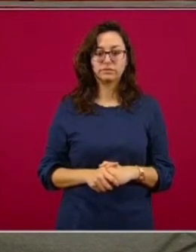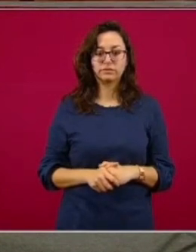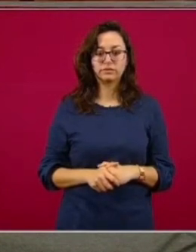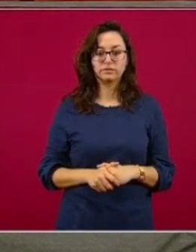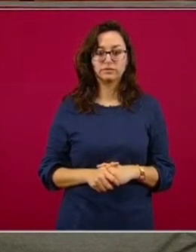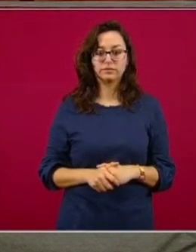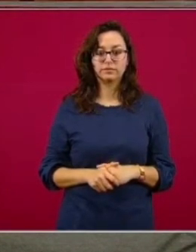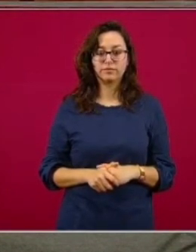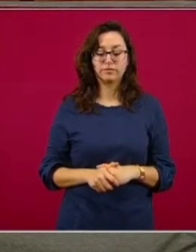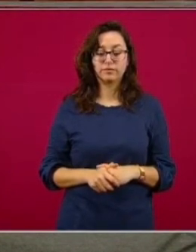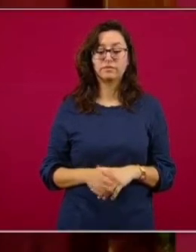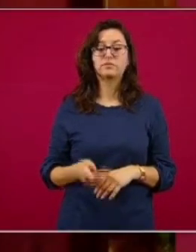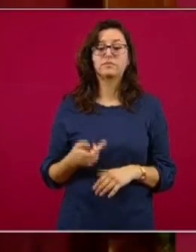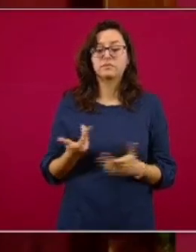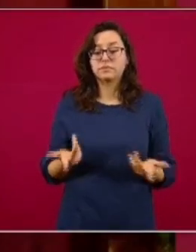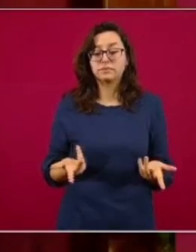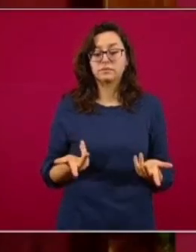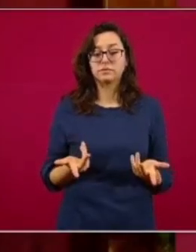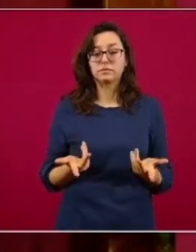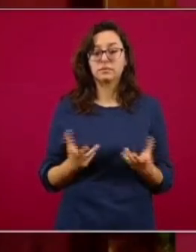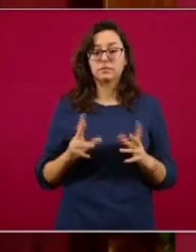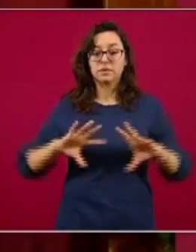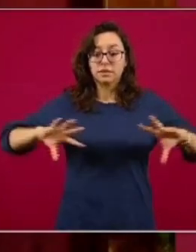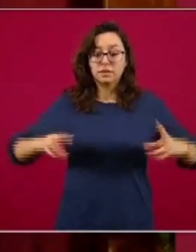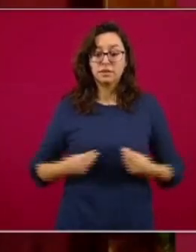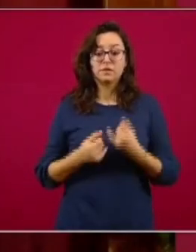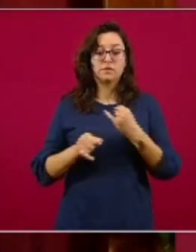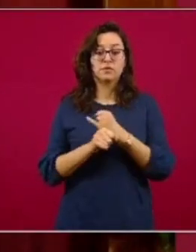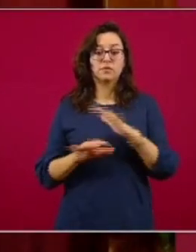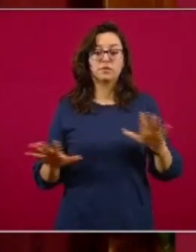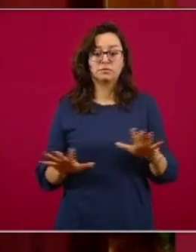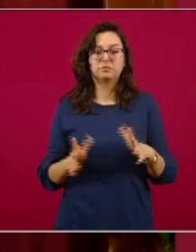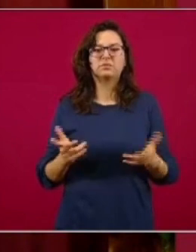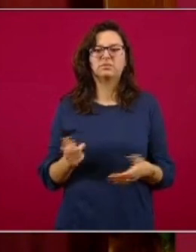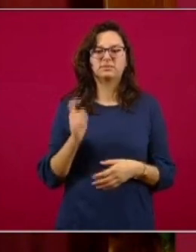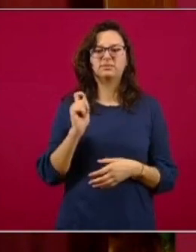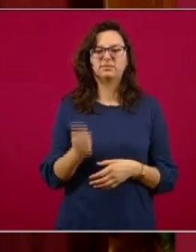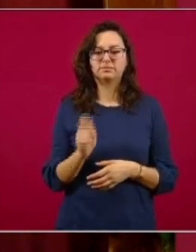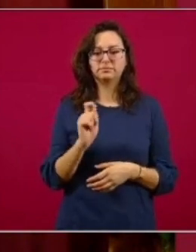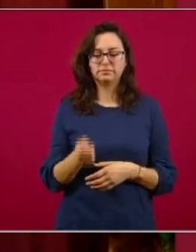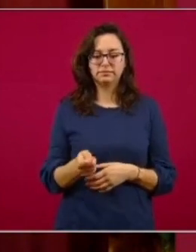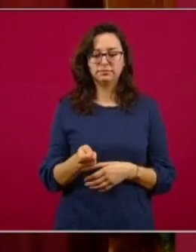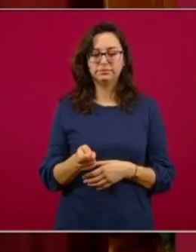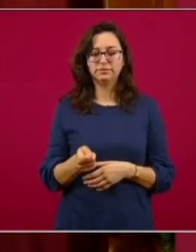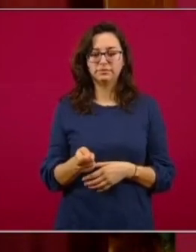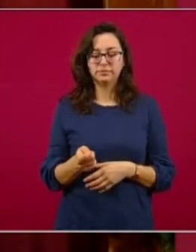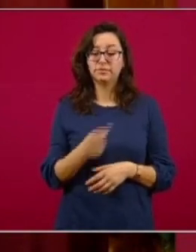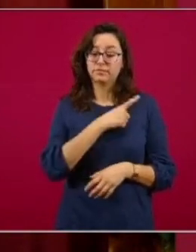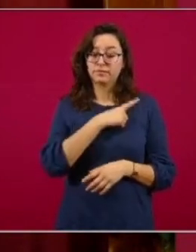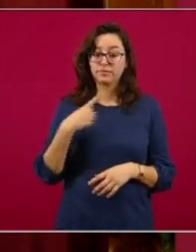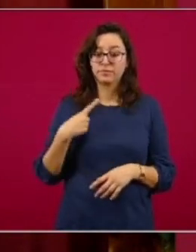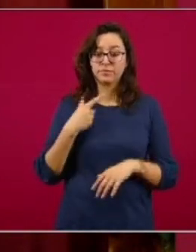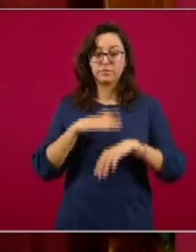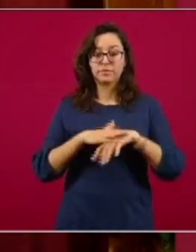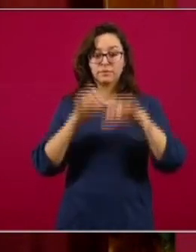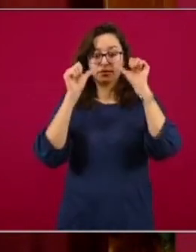¿Qué implica esto? Y esto sí quiero poner, digamos, poner mucha atención.